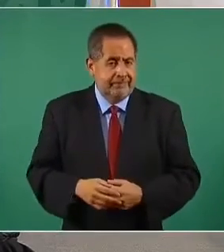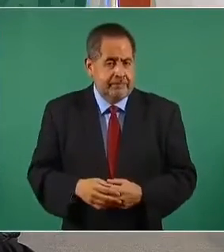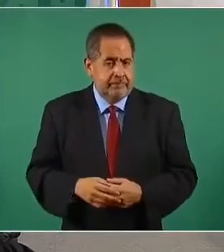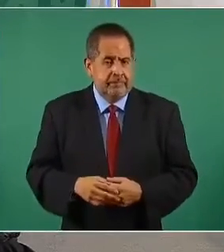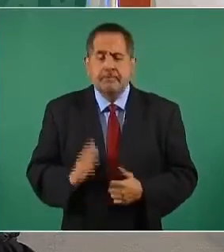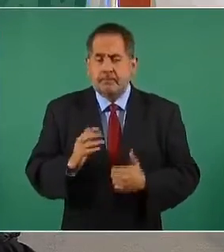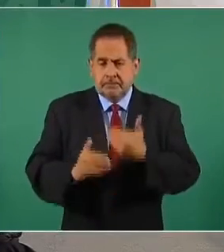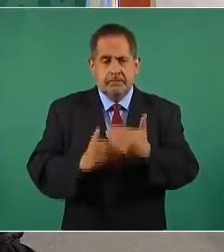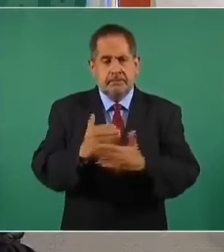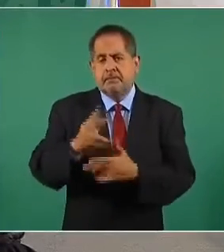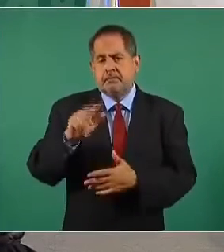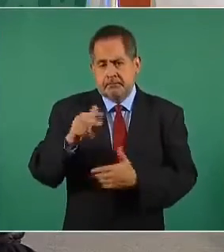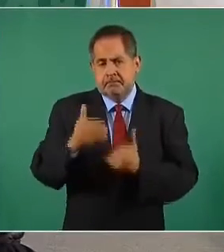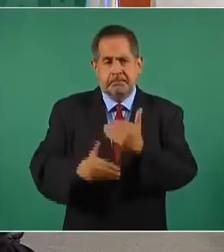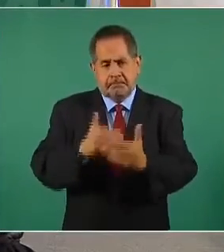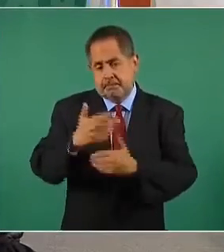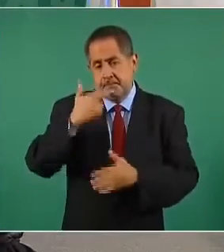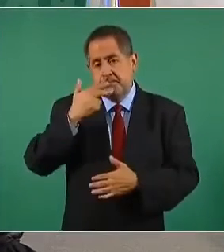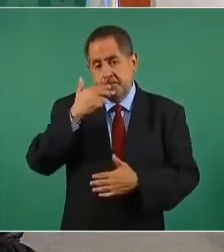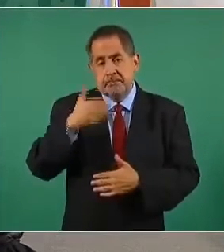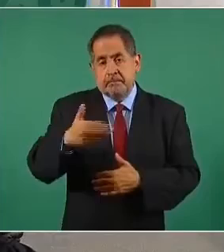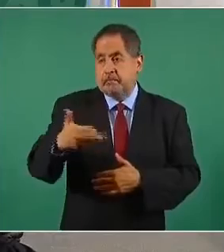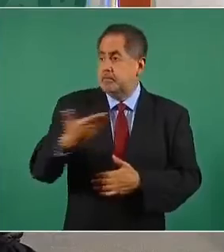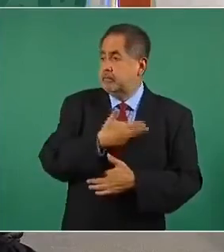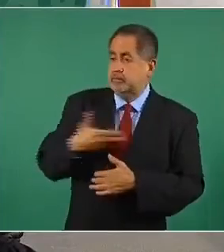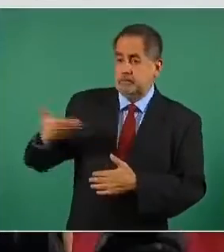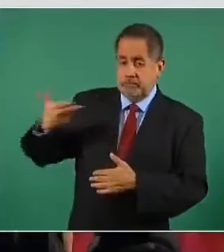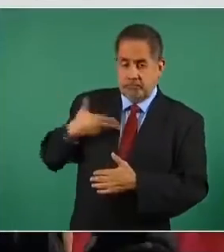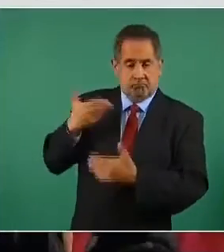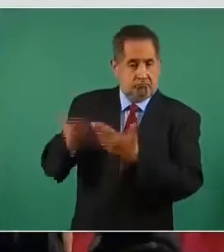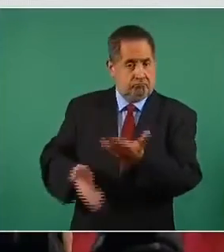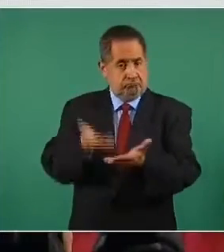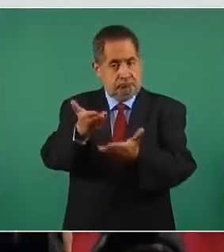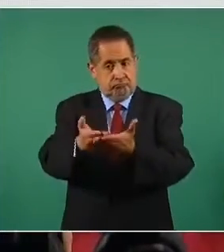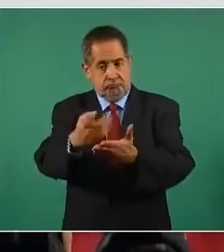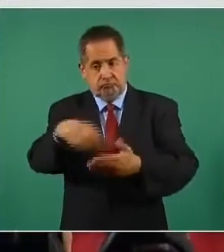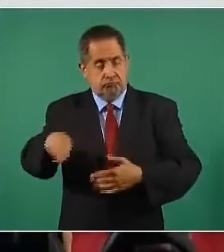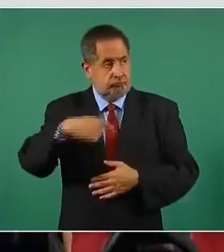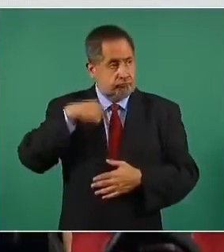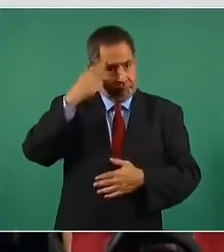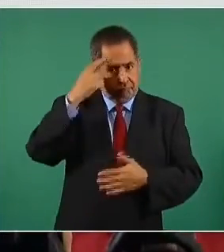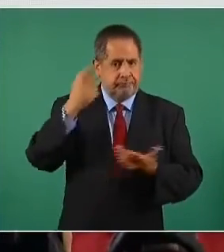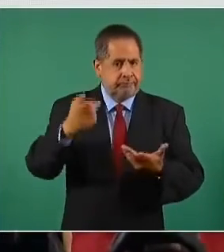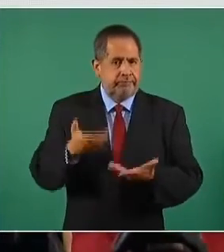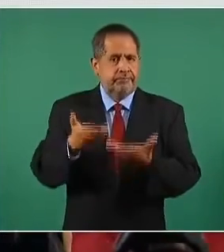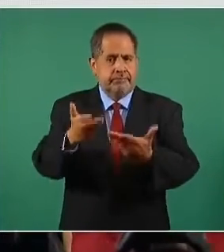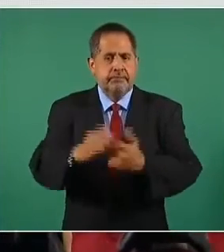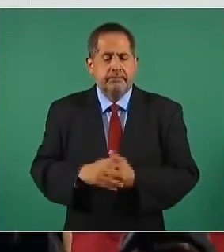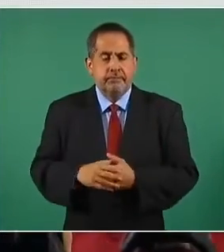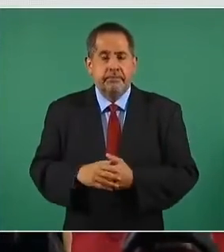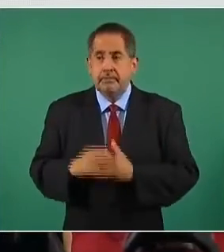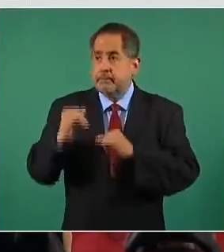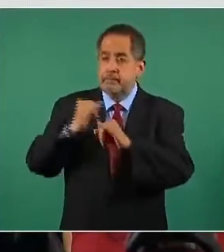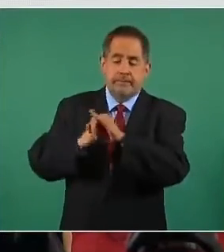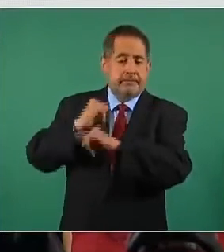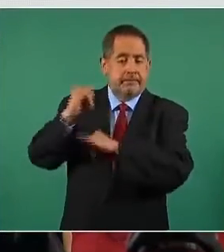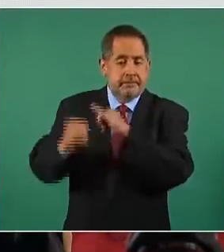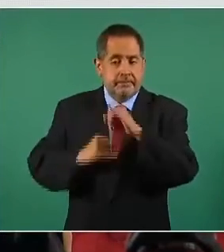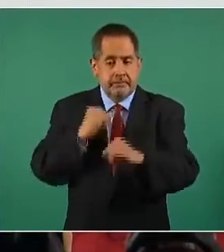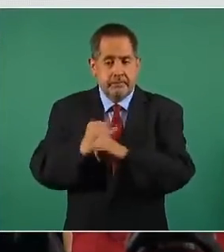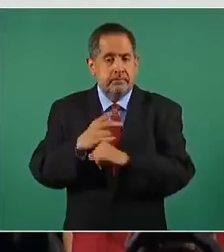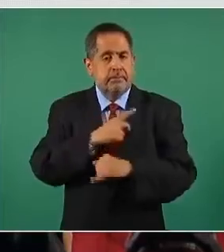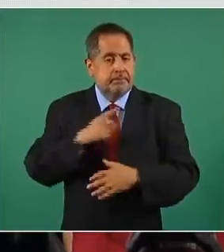se está avanzando con esta iniciativa, que nos pidió, señor presidente, que lo presentáramos, que toda la comunidad internacional, entonces,